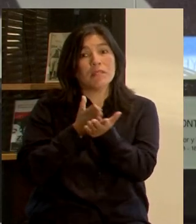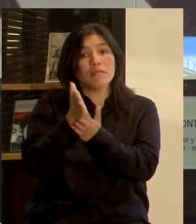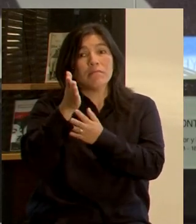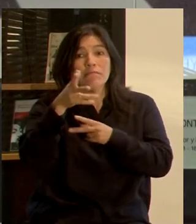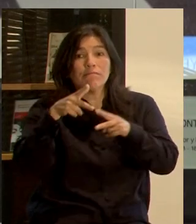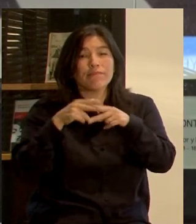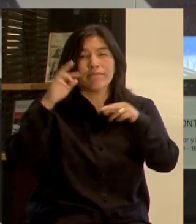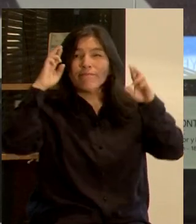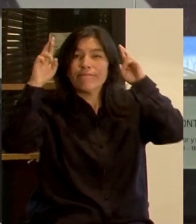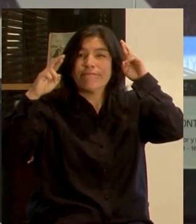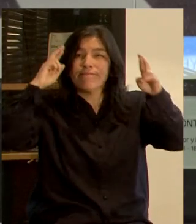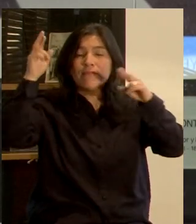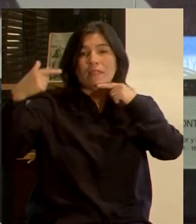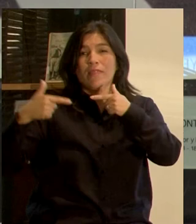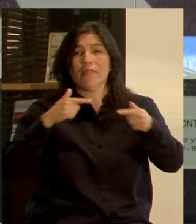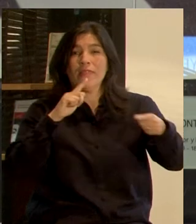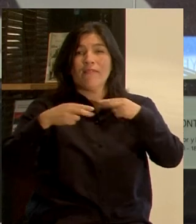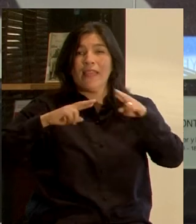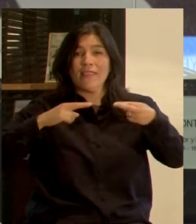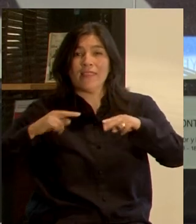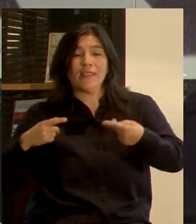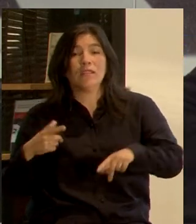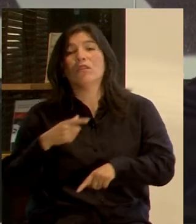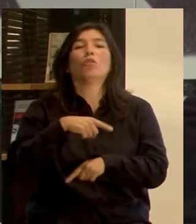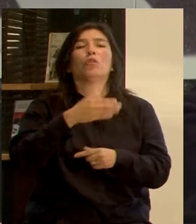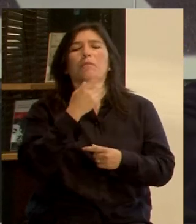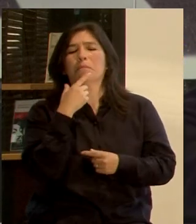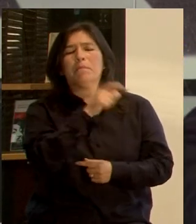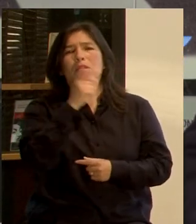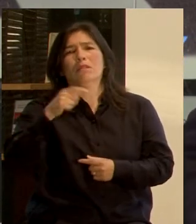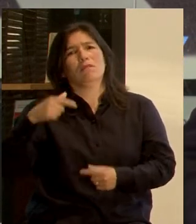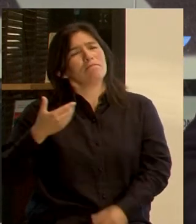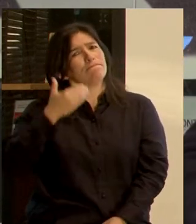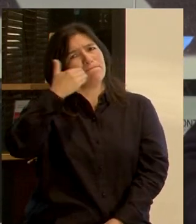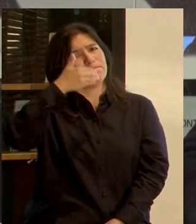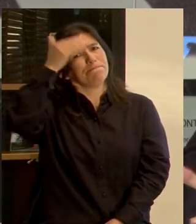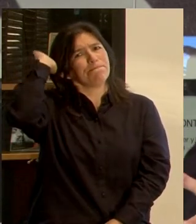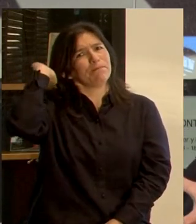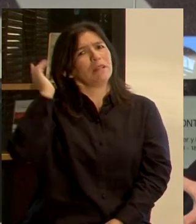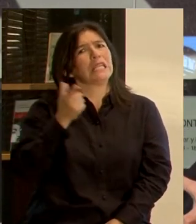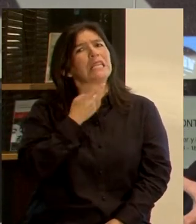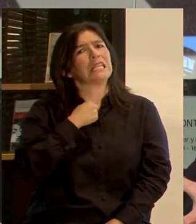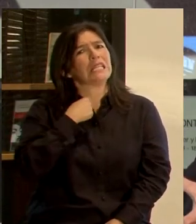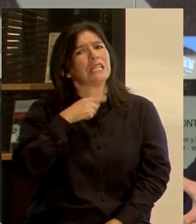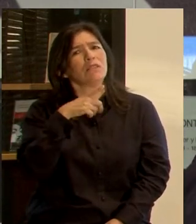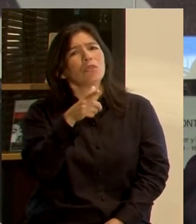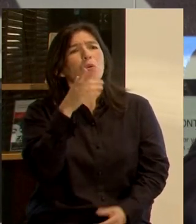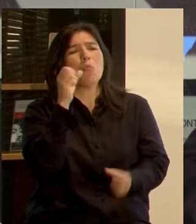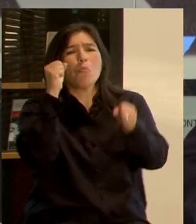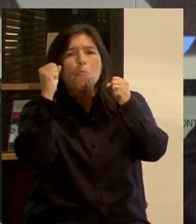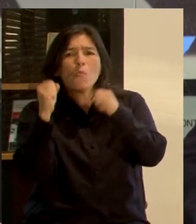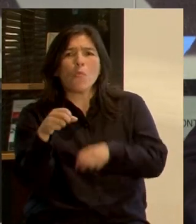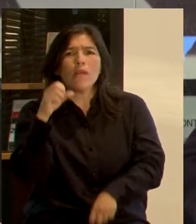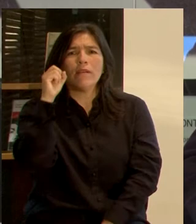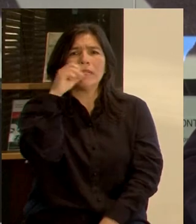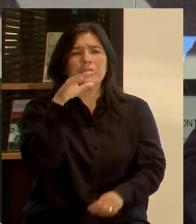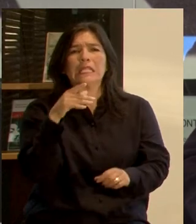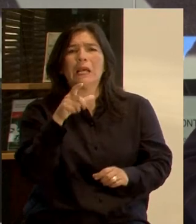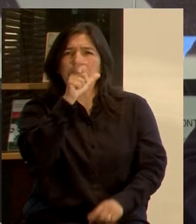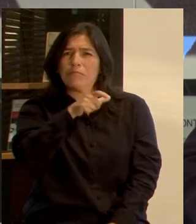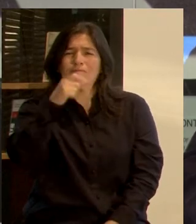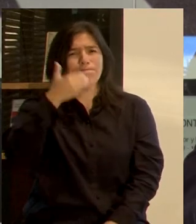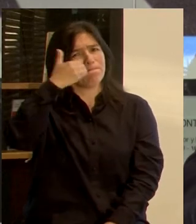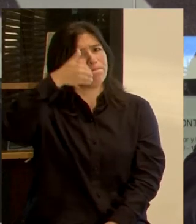reflexión y al debate. De verdad, los expositores son muy, muy interesantes, así que vamos a disfrutar de la posibilidad de tener a gente